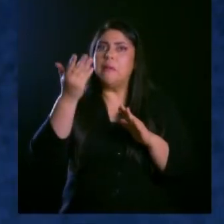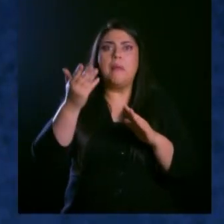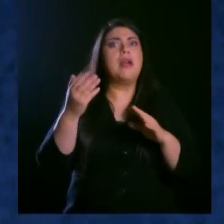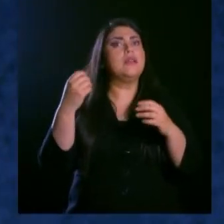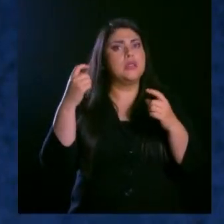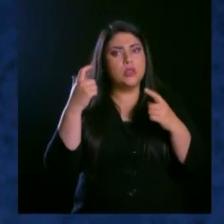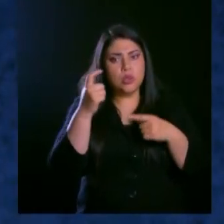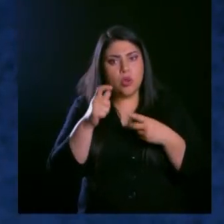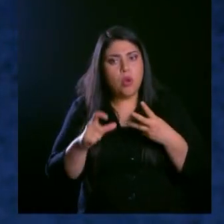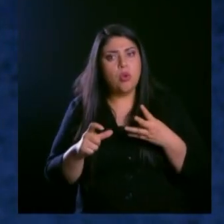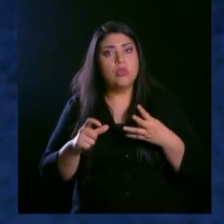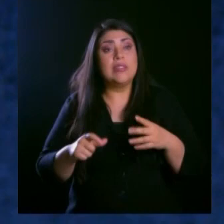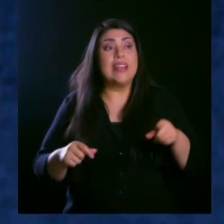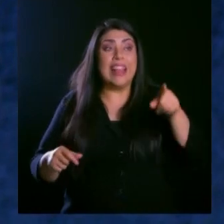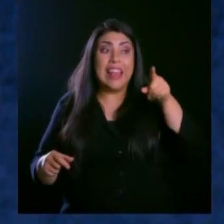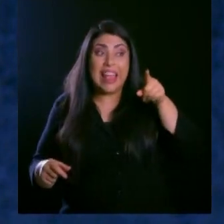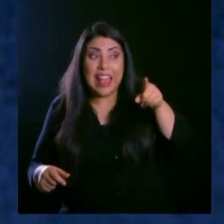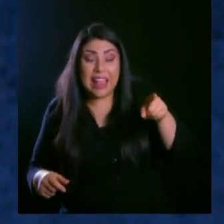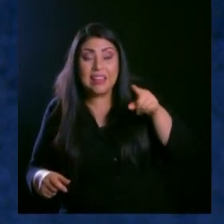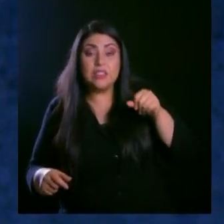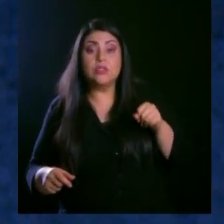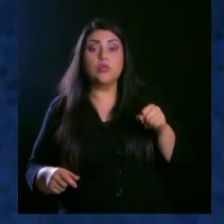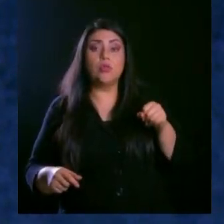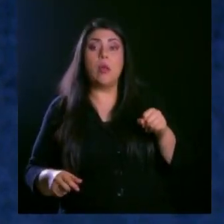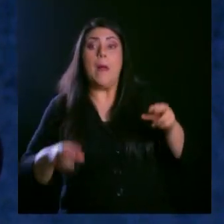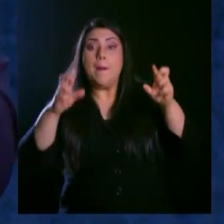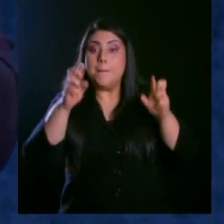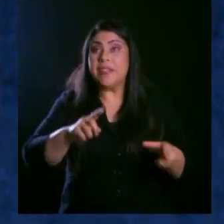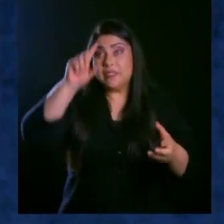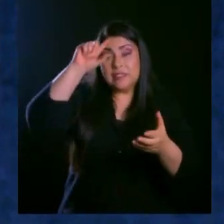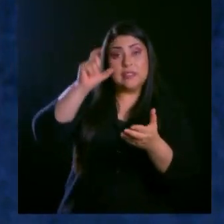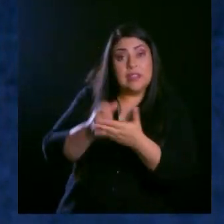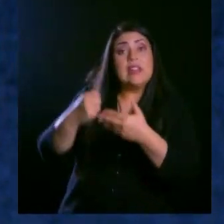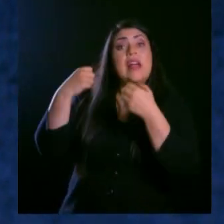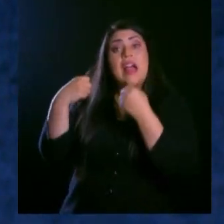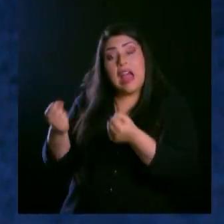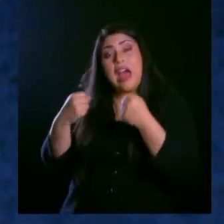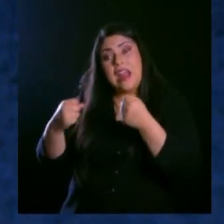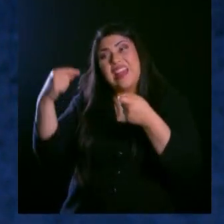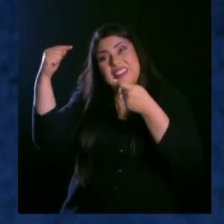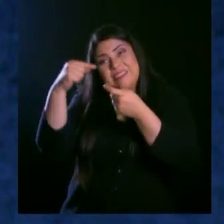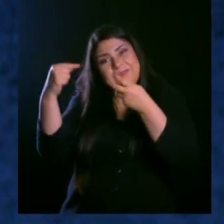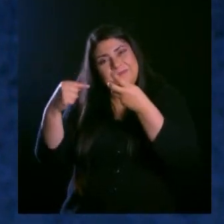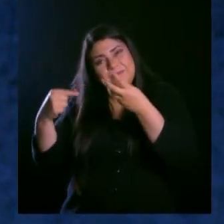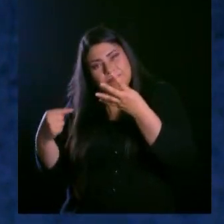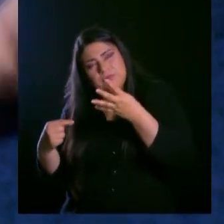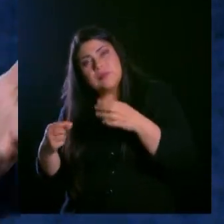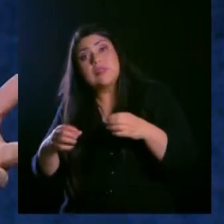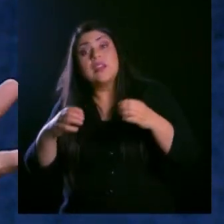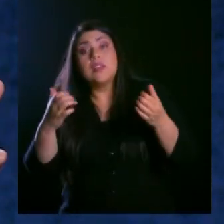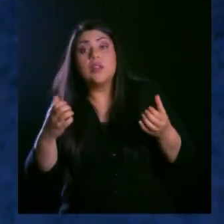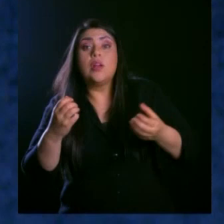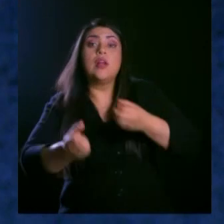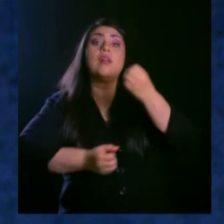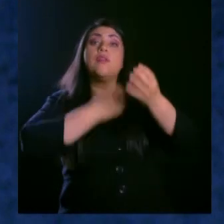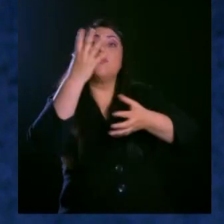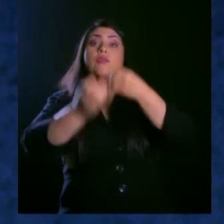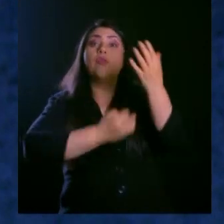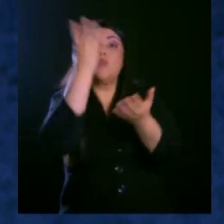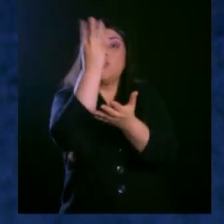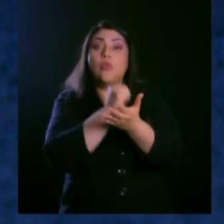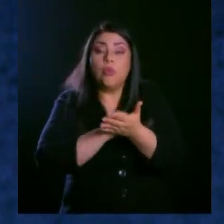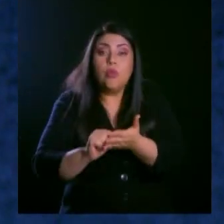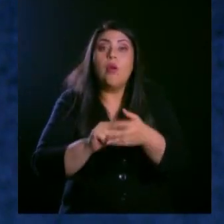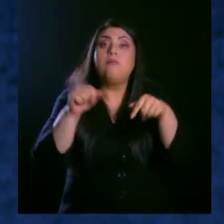señales seguirán a los que creyeran. En mi nombre harán tales cosas, tales cosas, tales cosas. Lo que quiero decirte es que el avivamiento que estamos viviendo